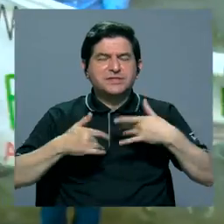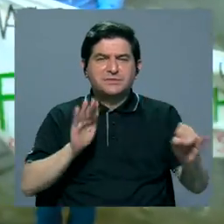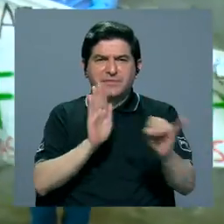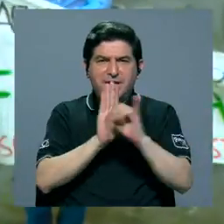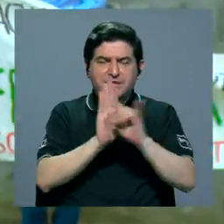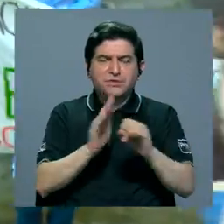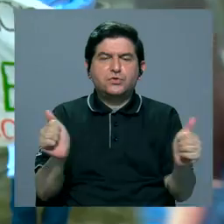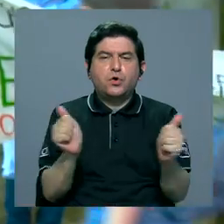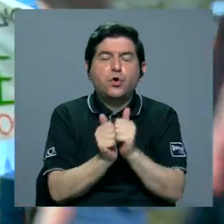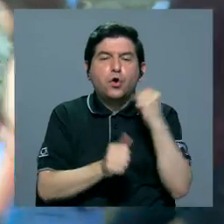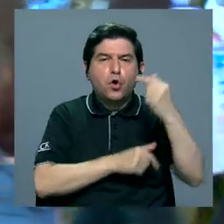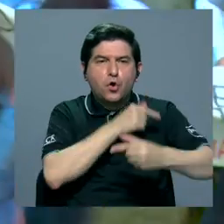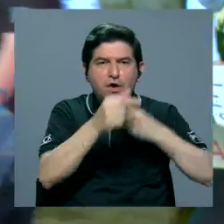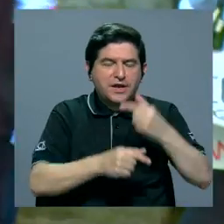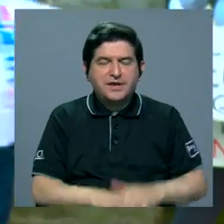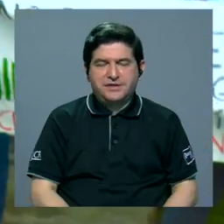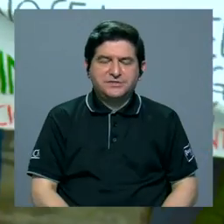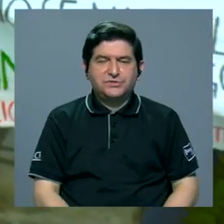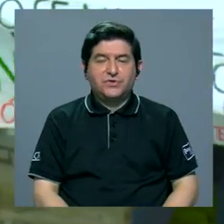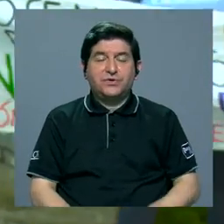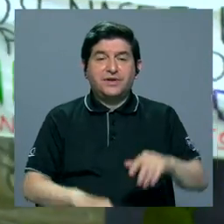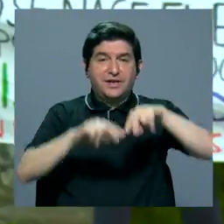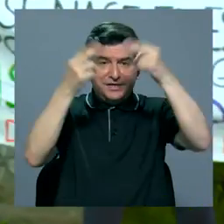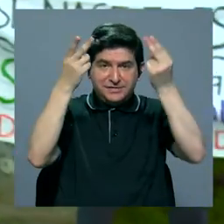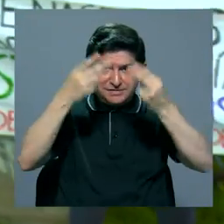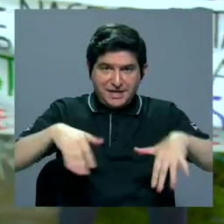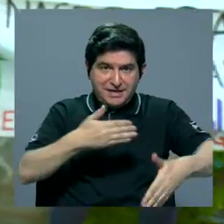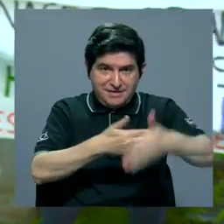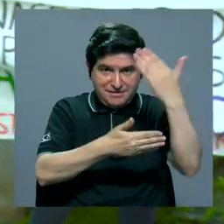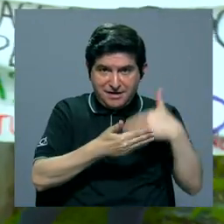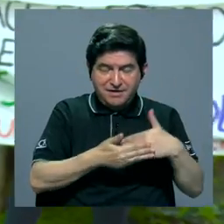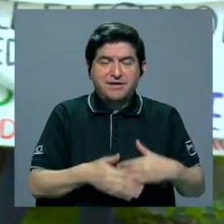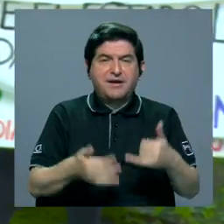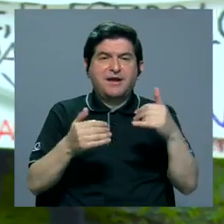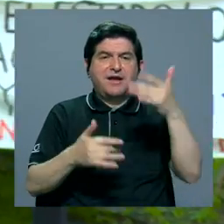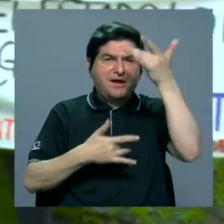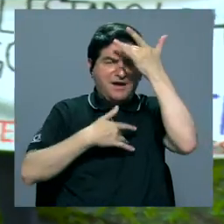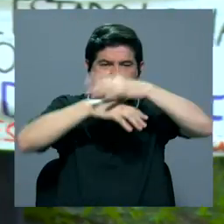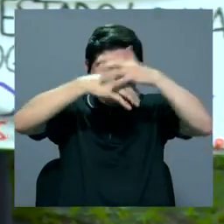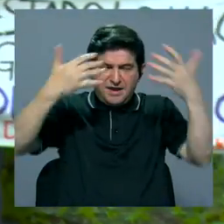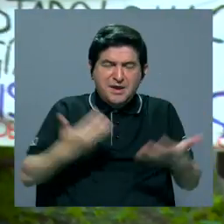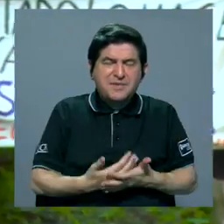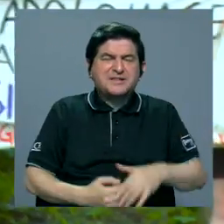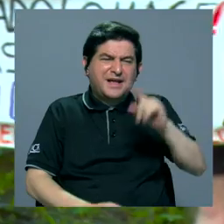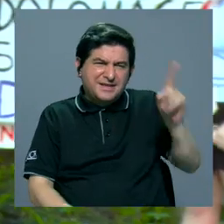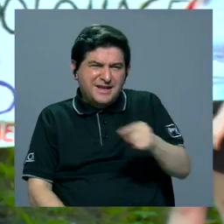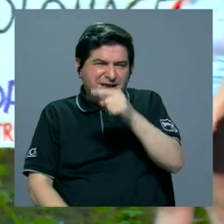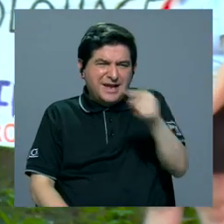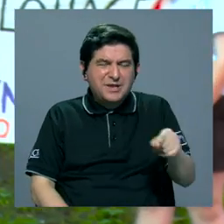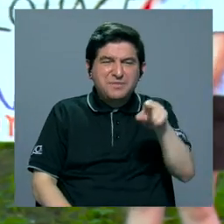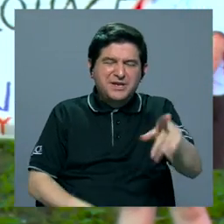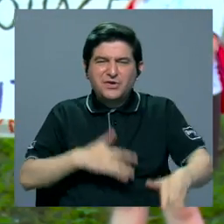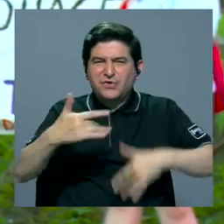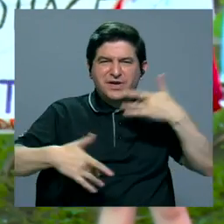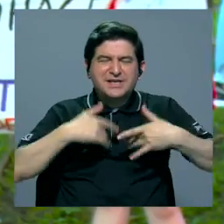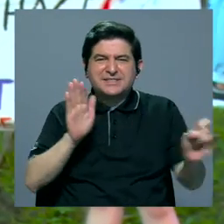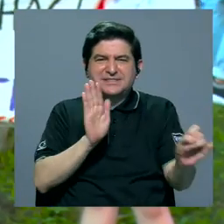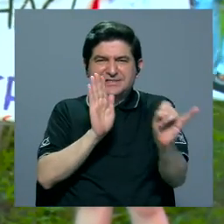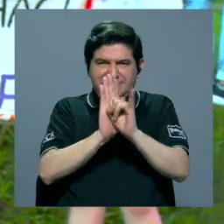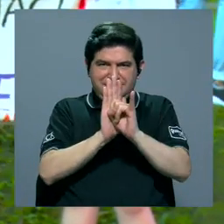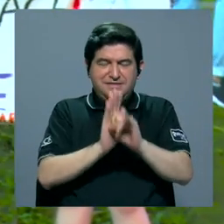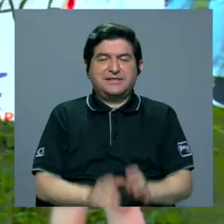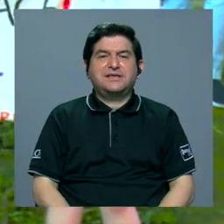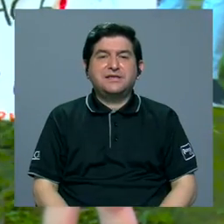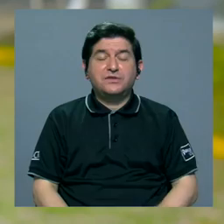generaciones que estuvieron en la virtualidad y a las cuales la pandemia les robó ese sentido de pertenencia y identidad